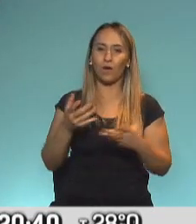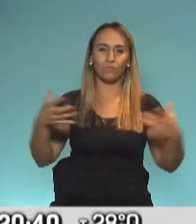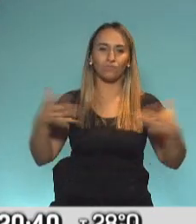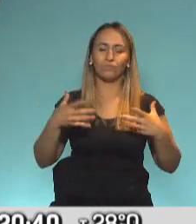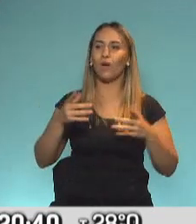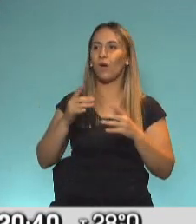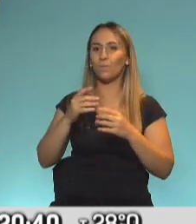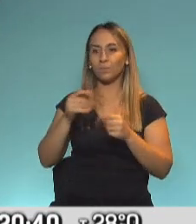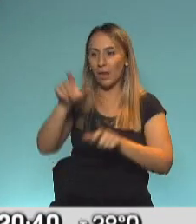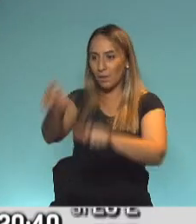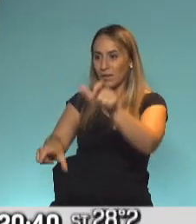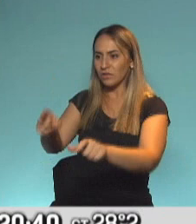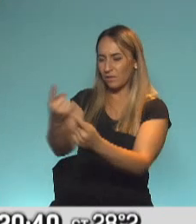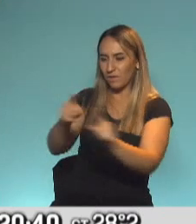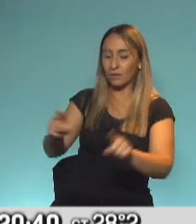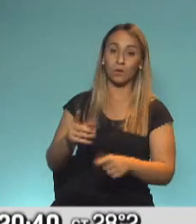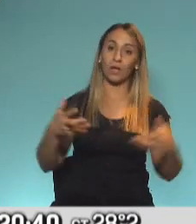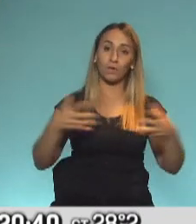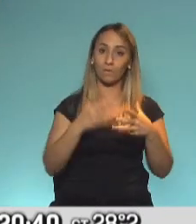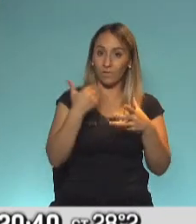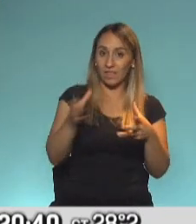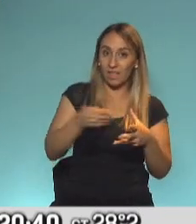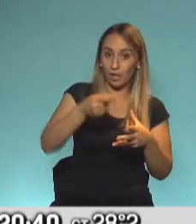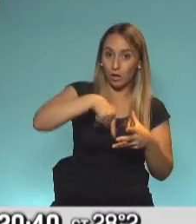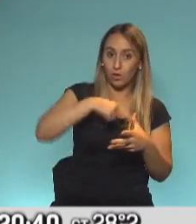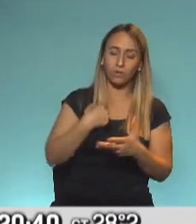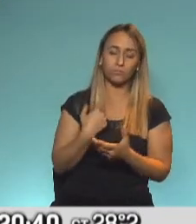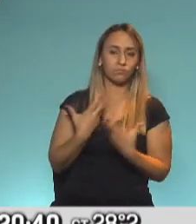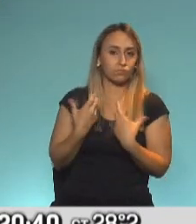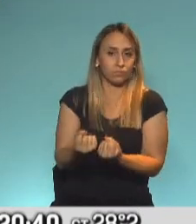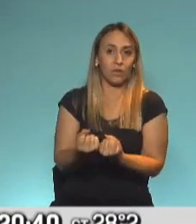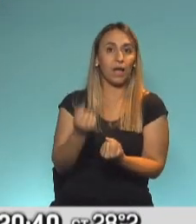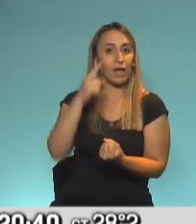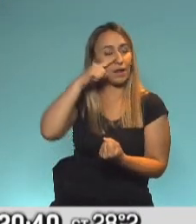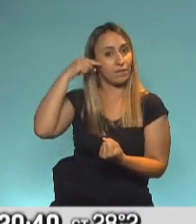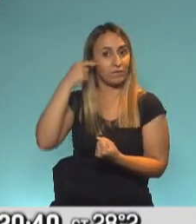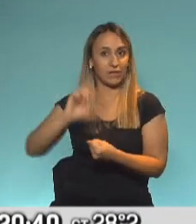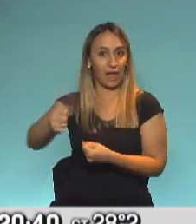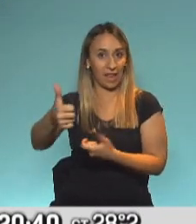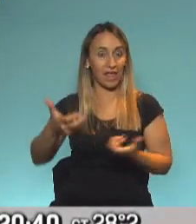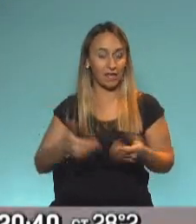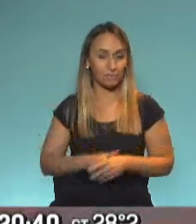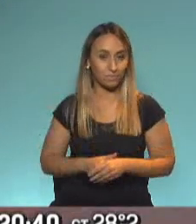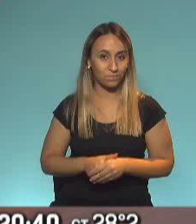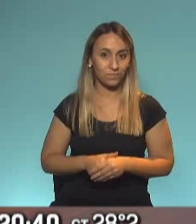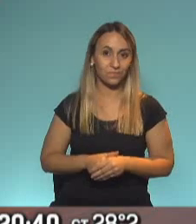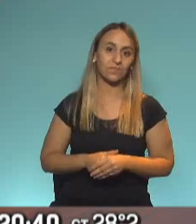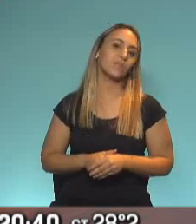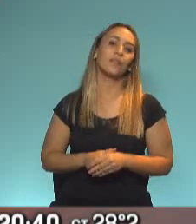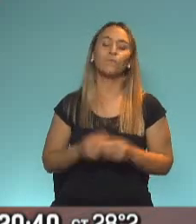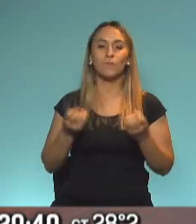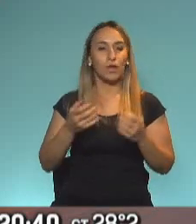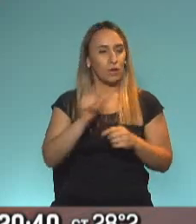distinto, porque es a lo que apostó el Frente de Todos para que Alberto Fernández pudiera ganar. Que justamente es otra manera de denominar la coalición, ¿no? Vamos a